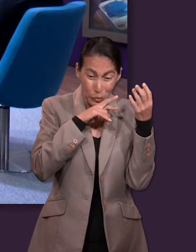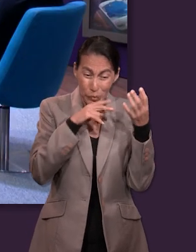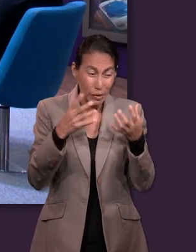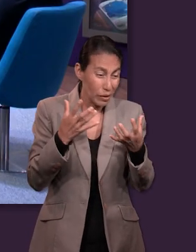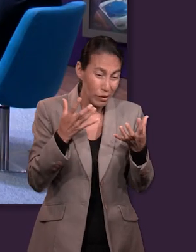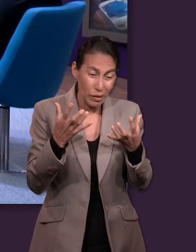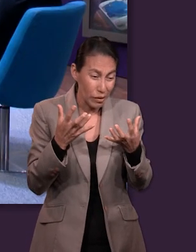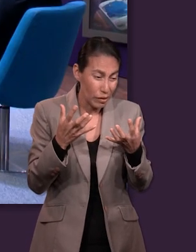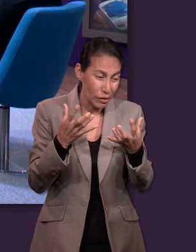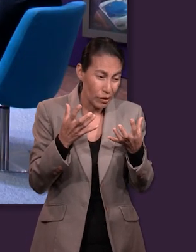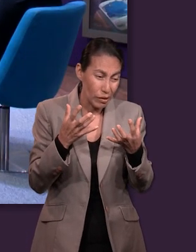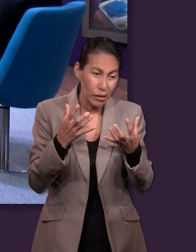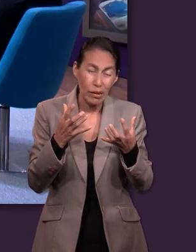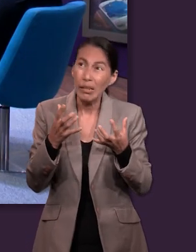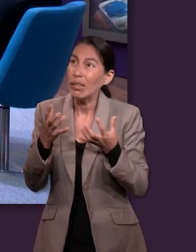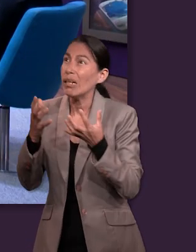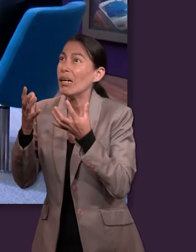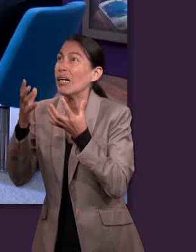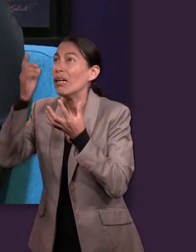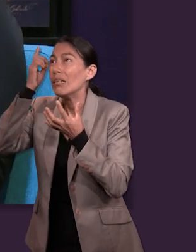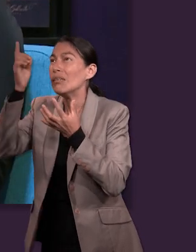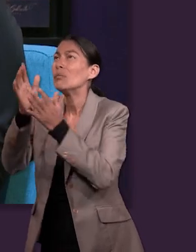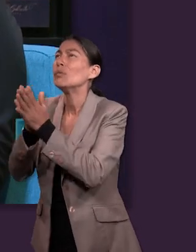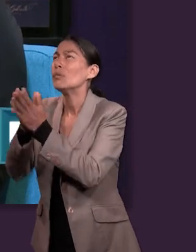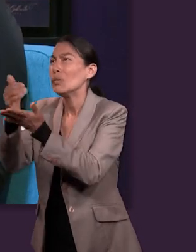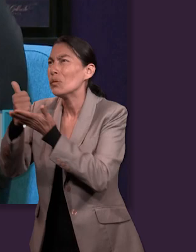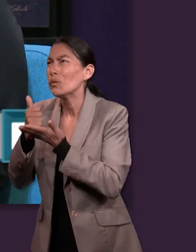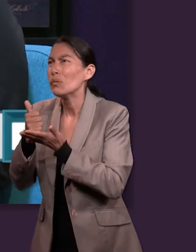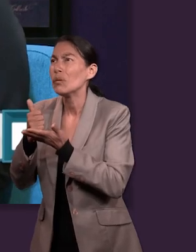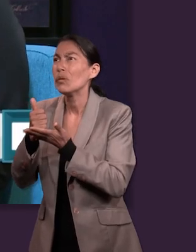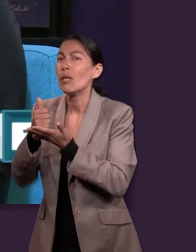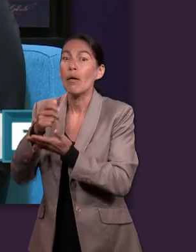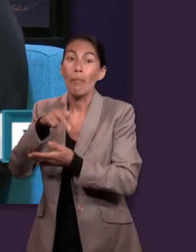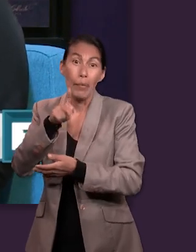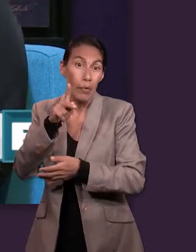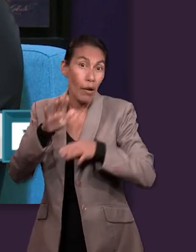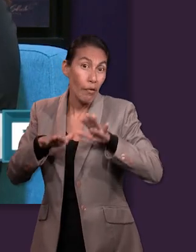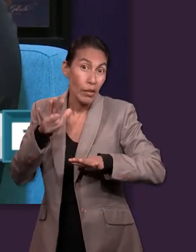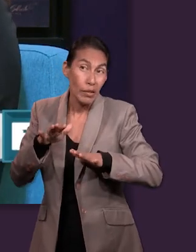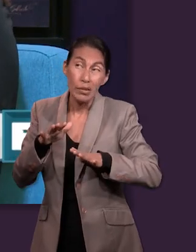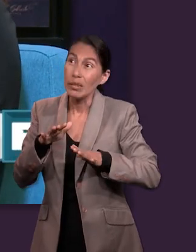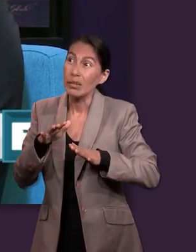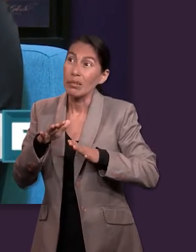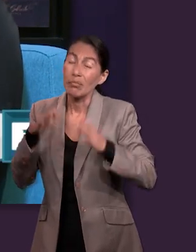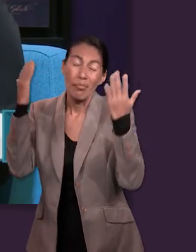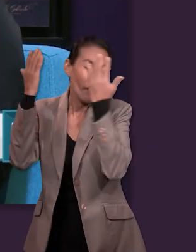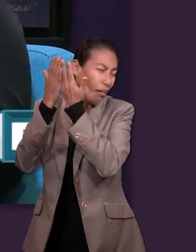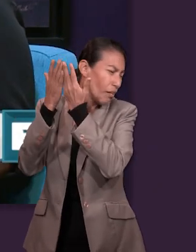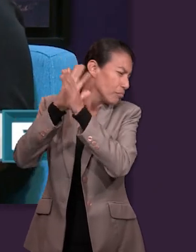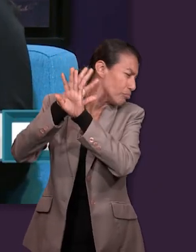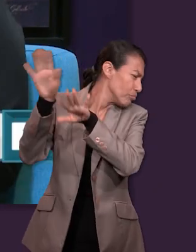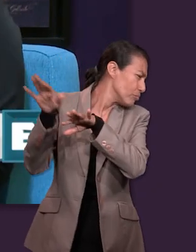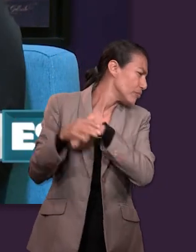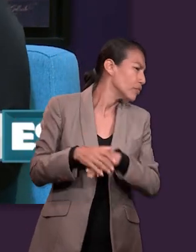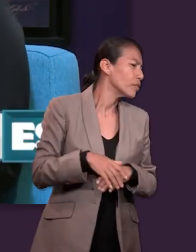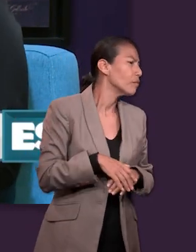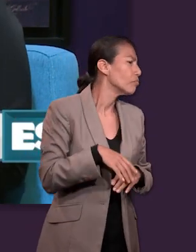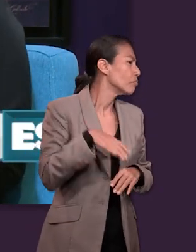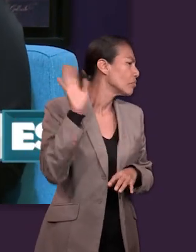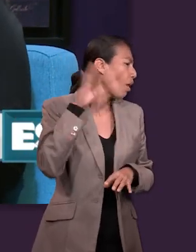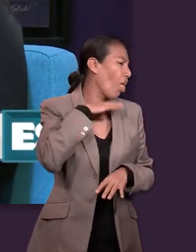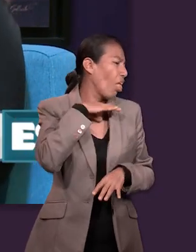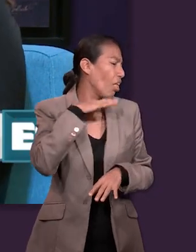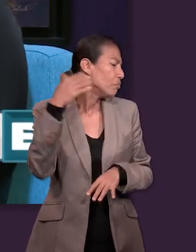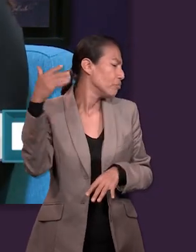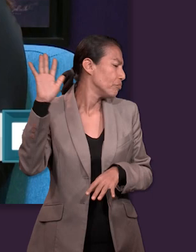porque pues tenemos el problema nuestra situación enfrente y lo que mejor hacemos es cerrar nuestra mente e